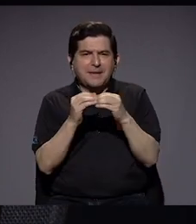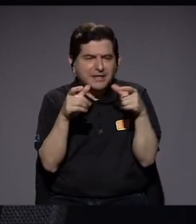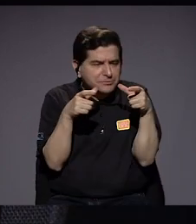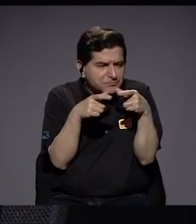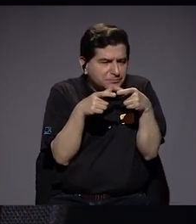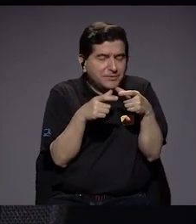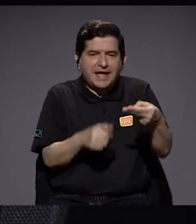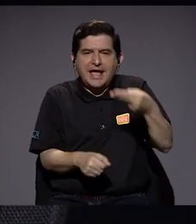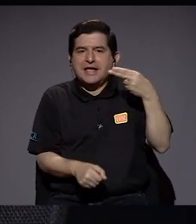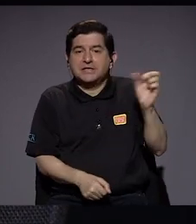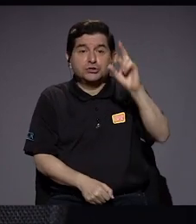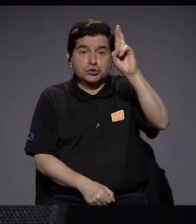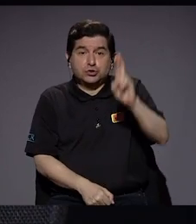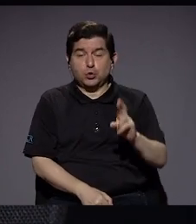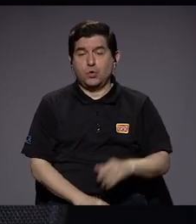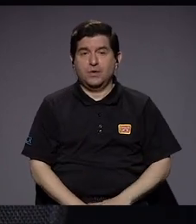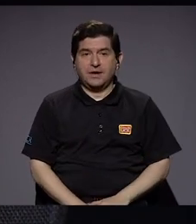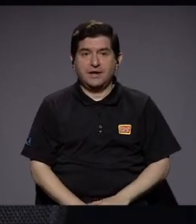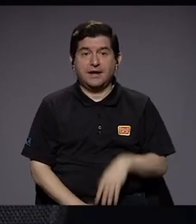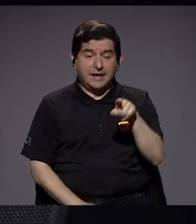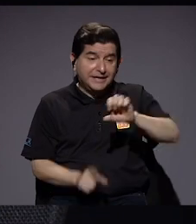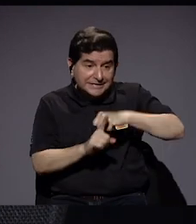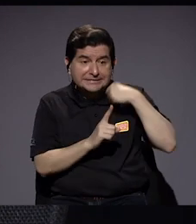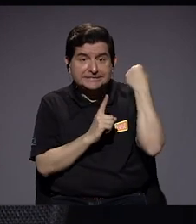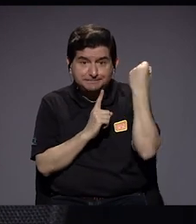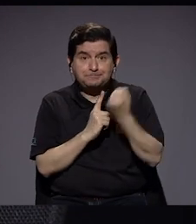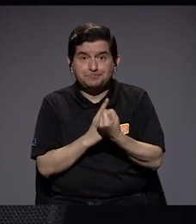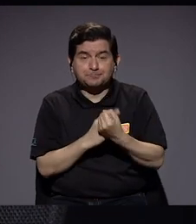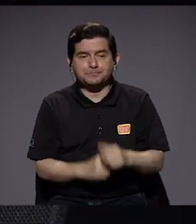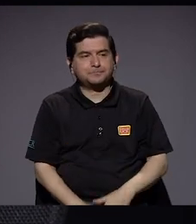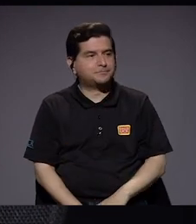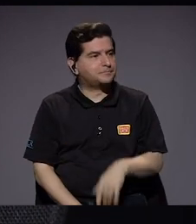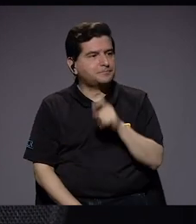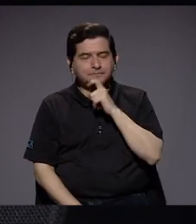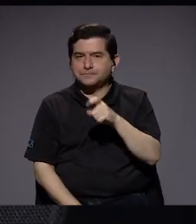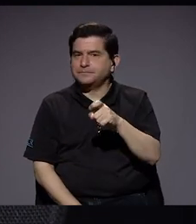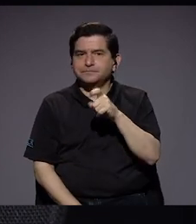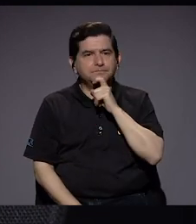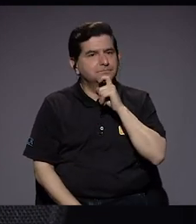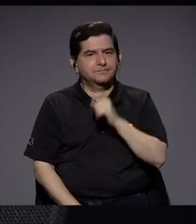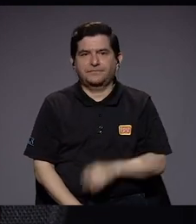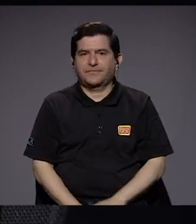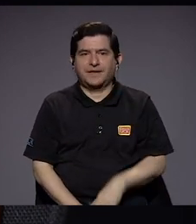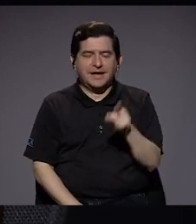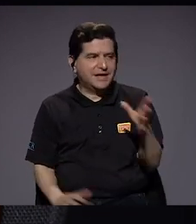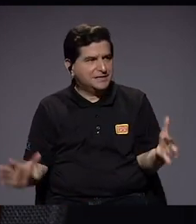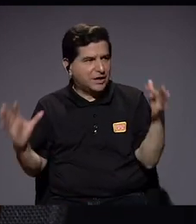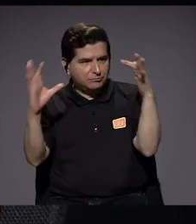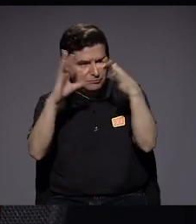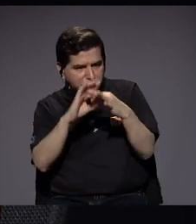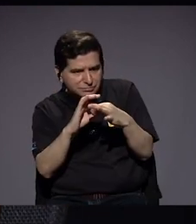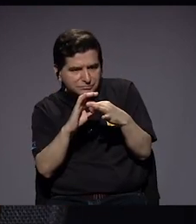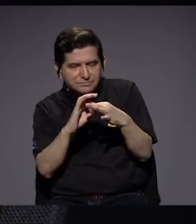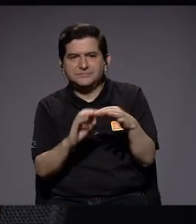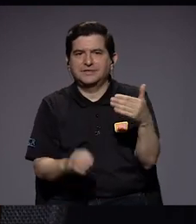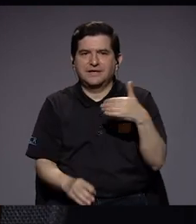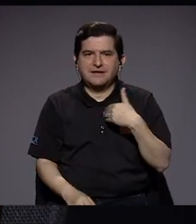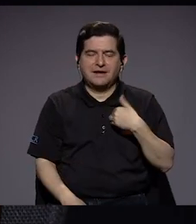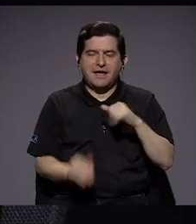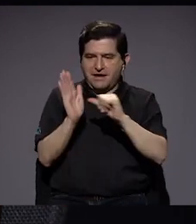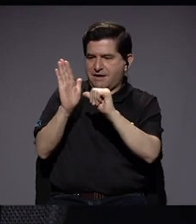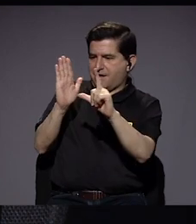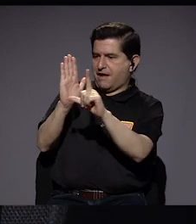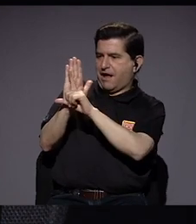en la historia costarricense y eso por supuesto dificulta esa articulación entre la Asamblea